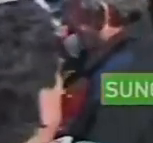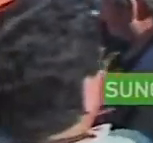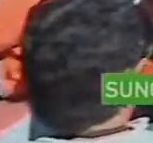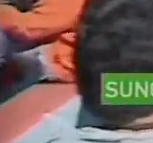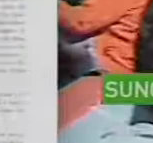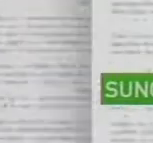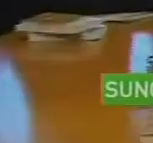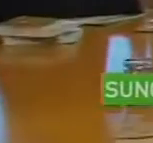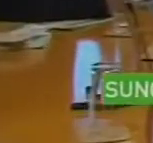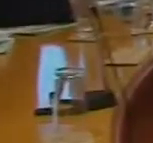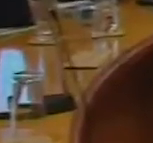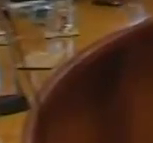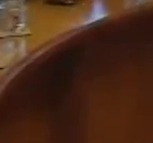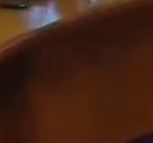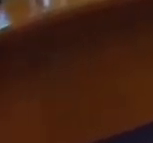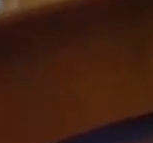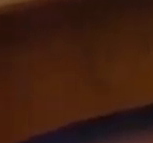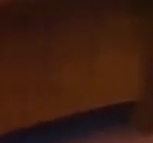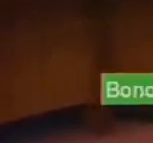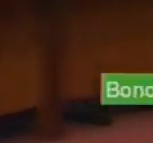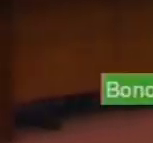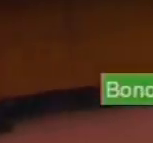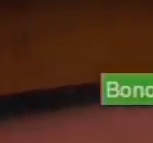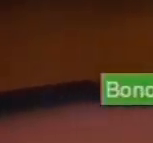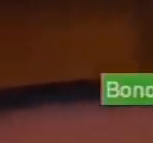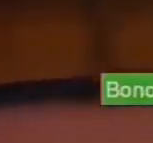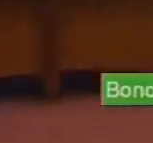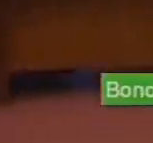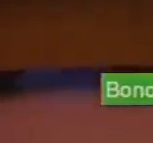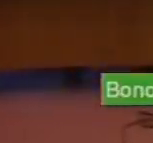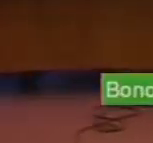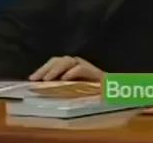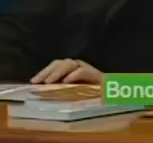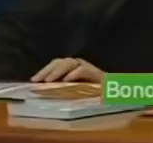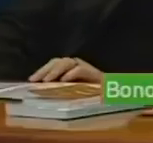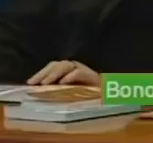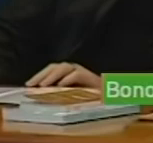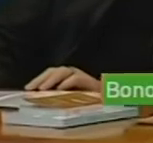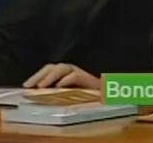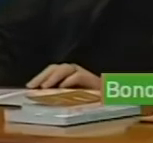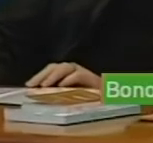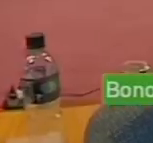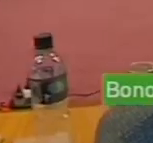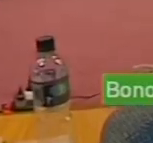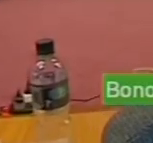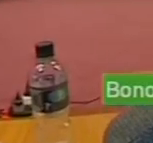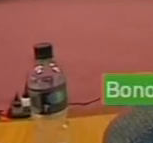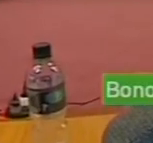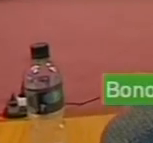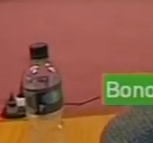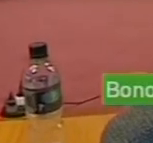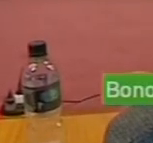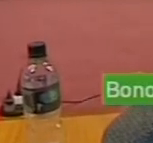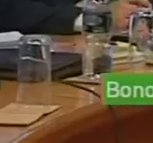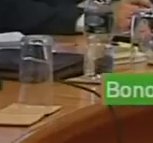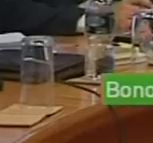movilizaciones El ministro del Interior, Eduardo Bonomi, dijo que la oposición no propone un modelo de país Y agregó